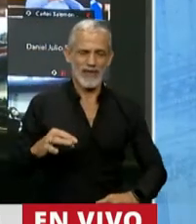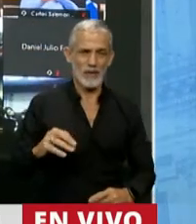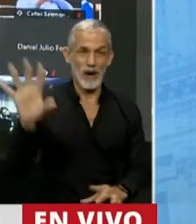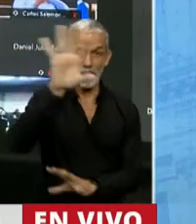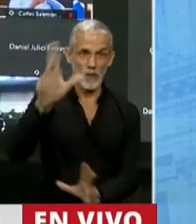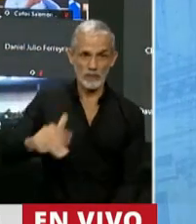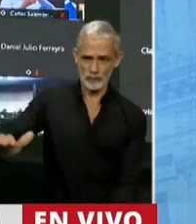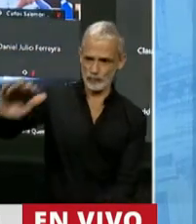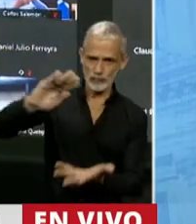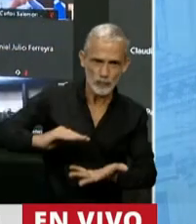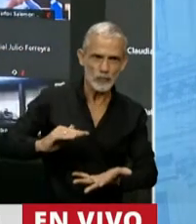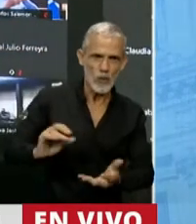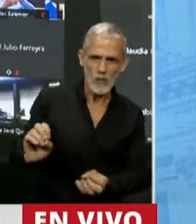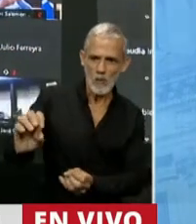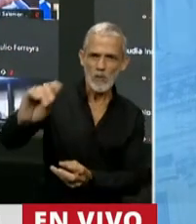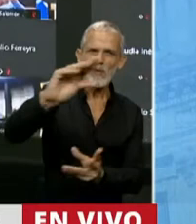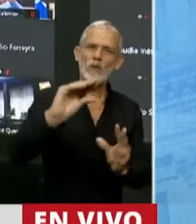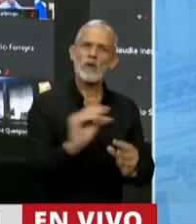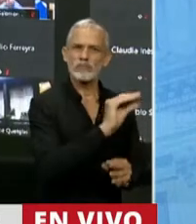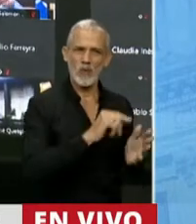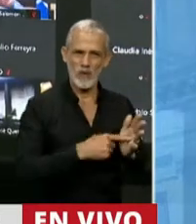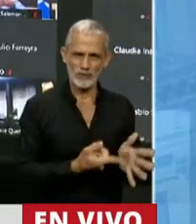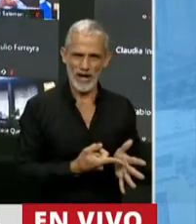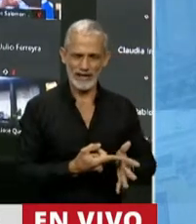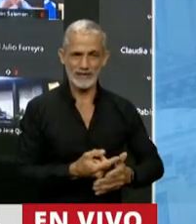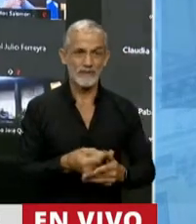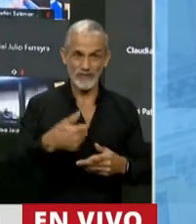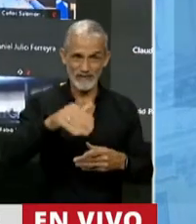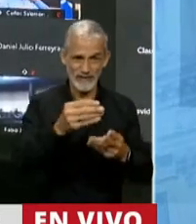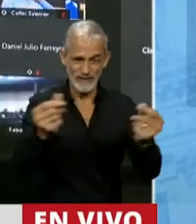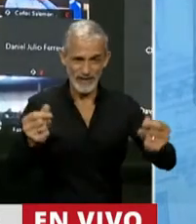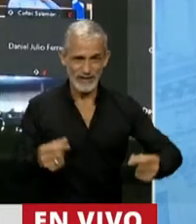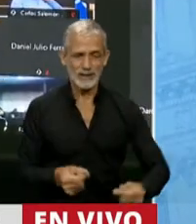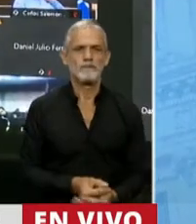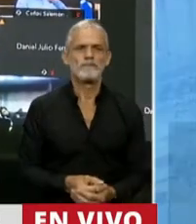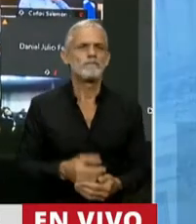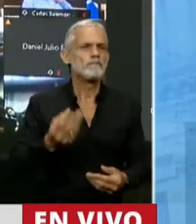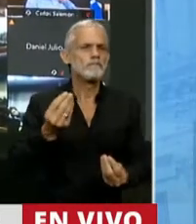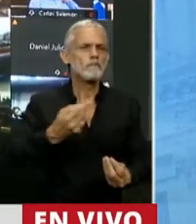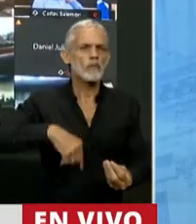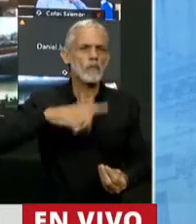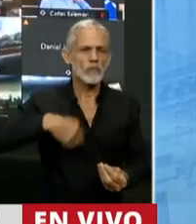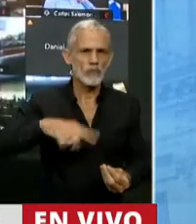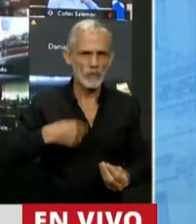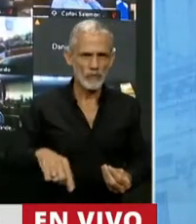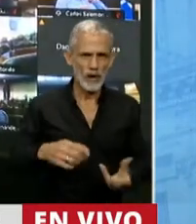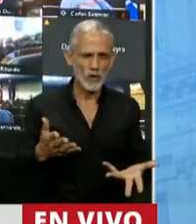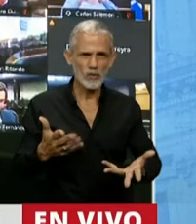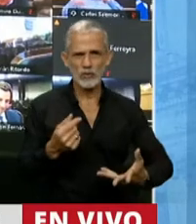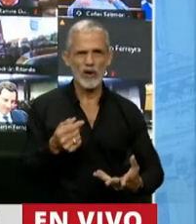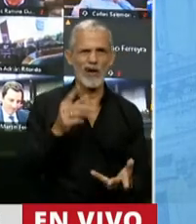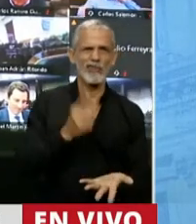señor Presidente, y para ir terminando, tengo que decirle que ¿por qué nosotros tenemos que dirimir